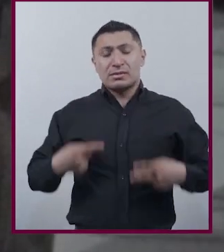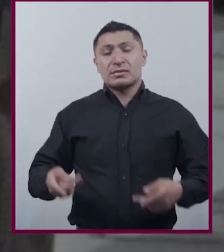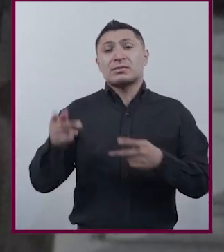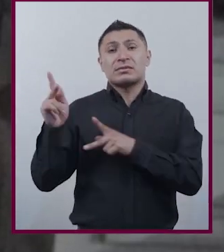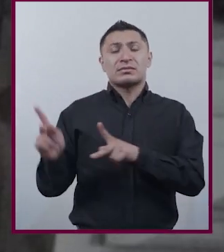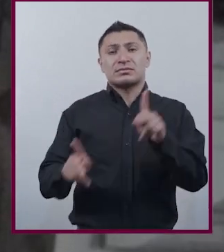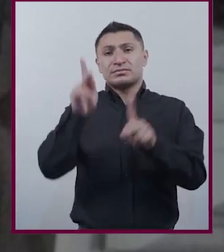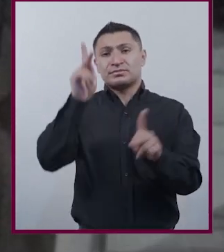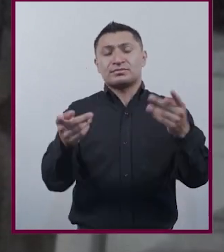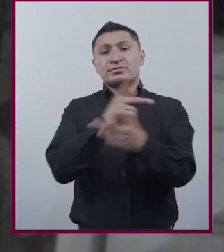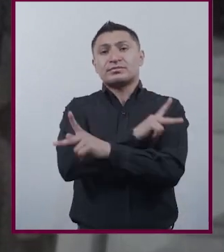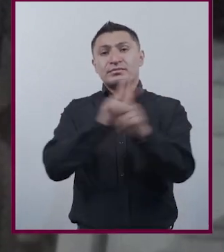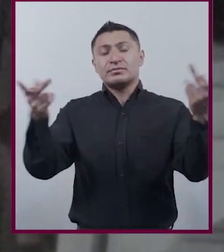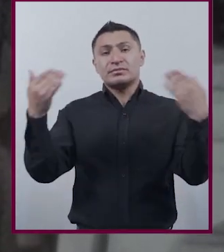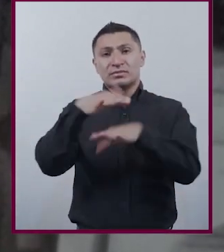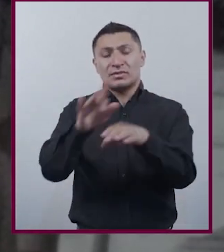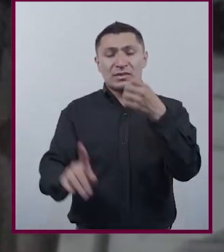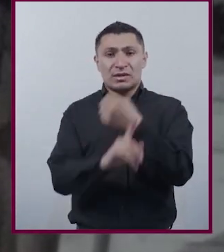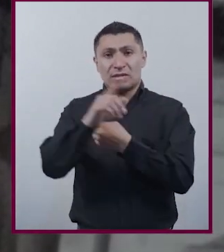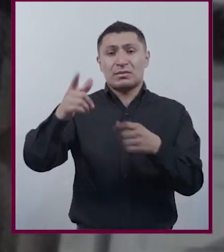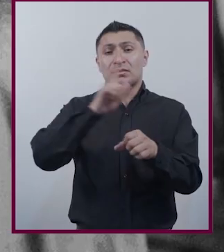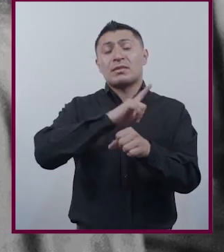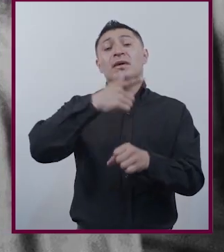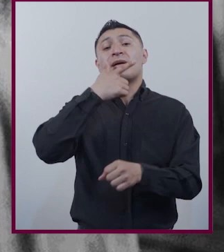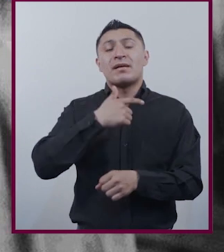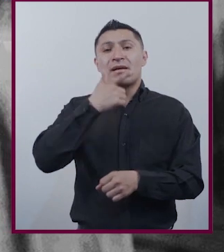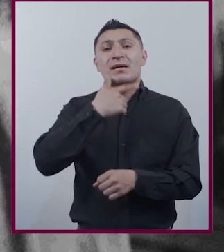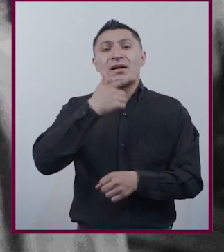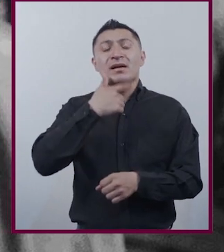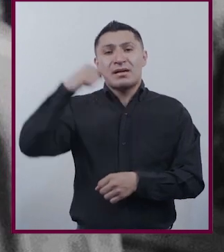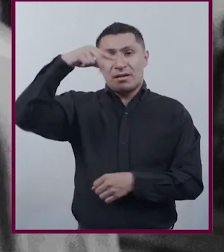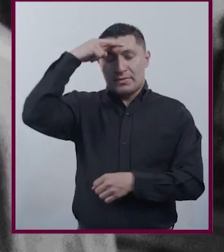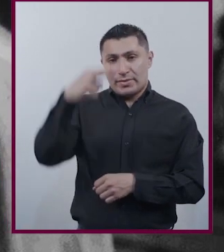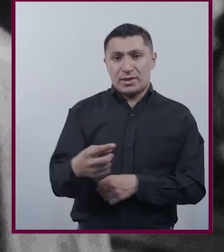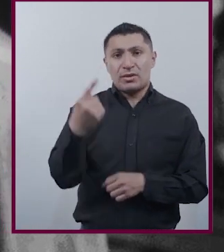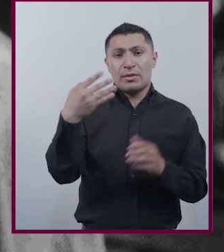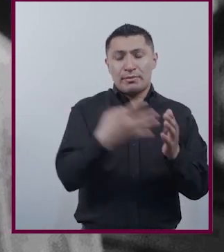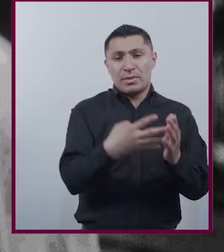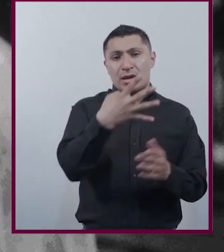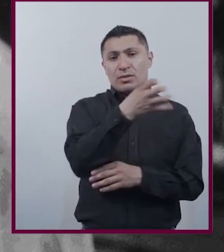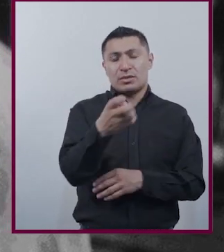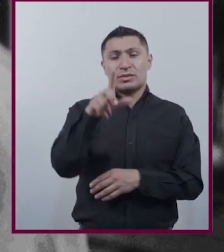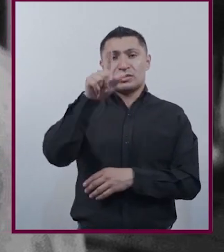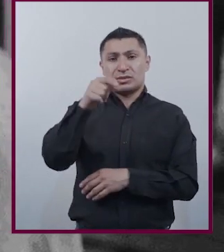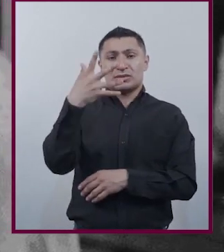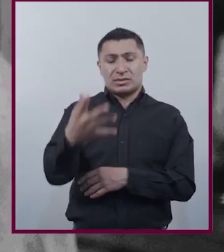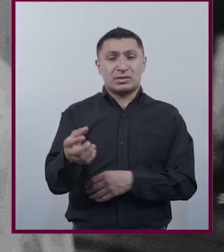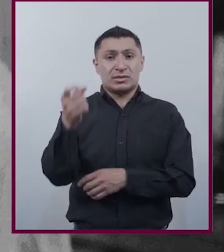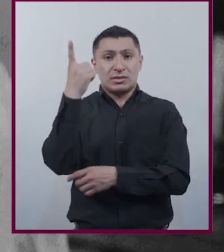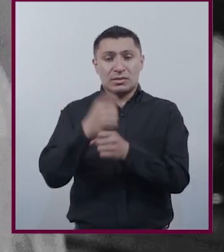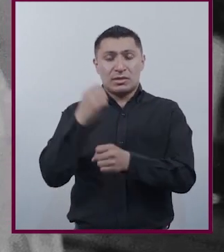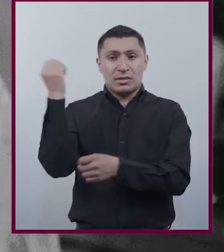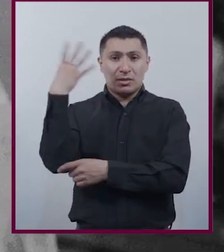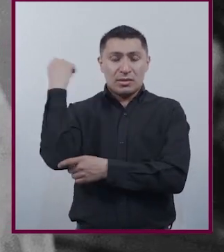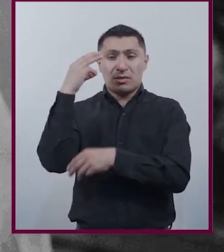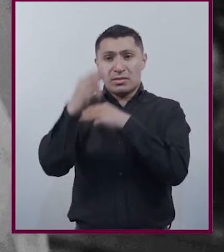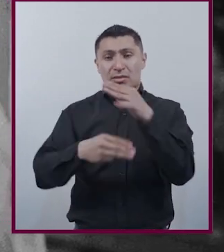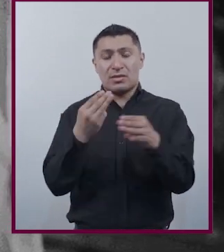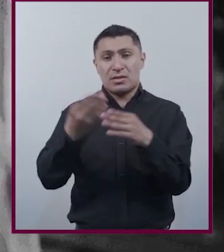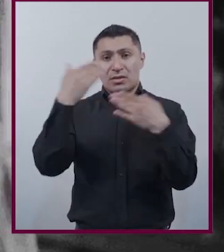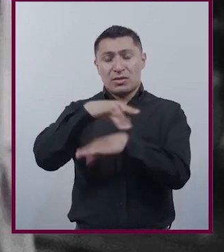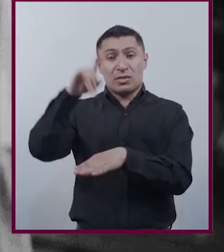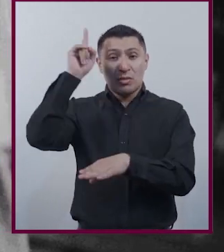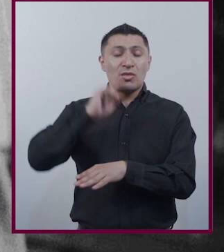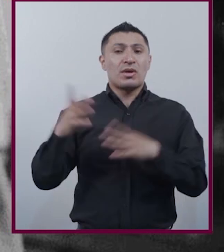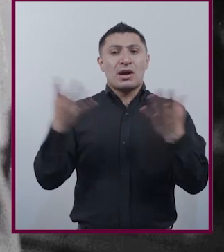Sobre la problemática De las lesbianas En México En 1975 Durante la primera Conferencia mundial Sobre la mujer